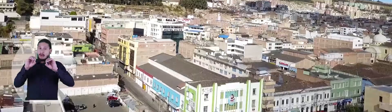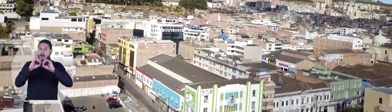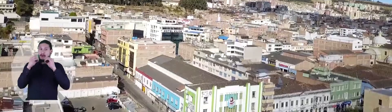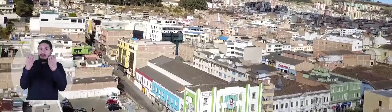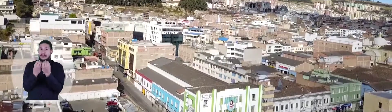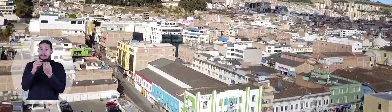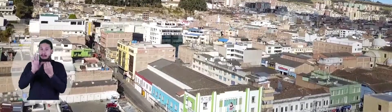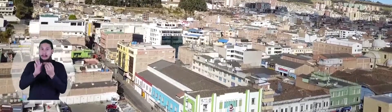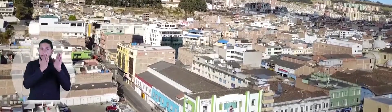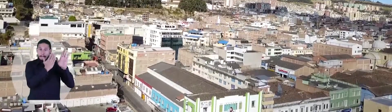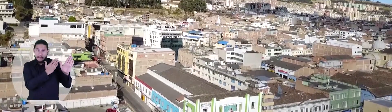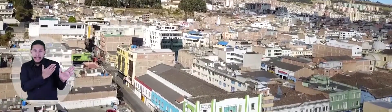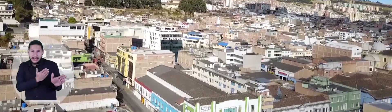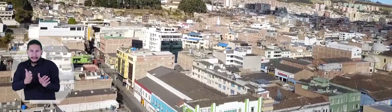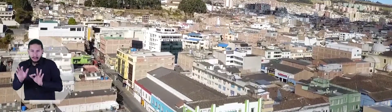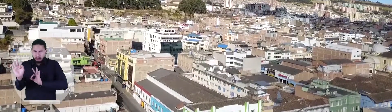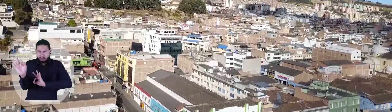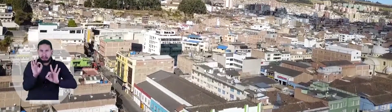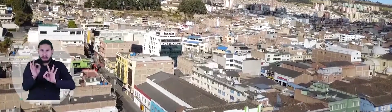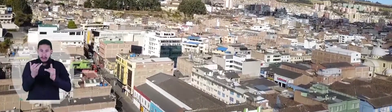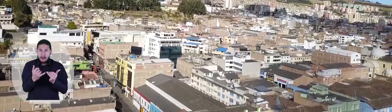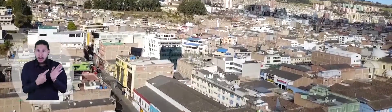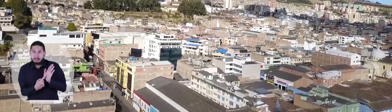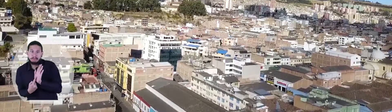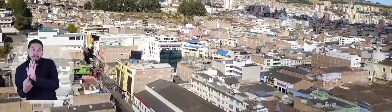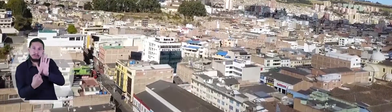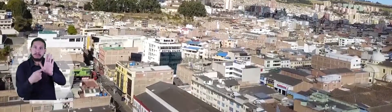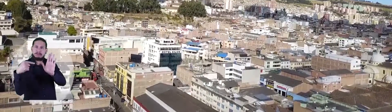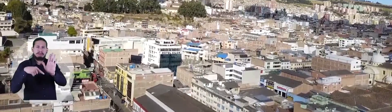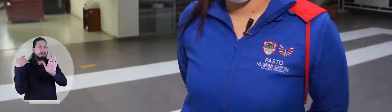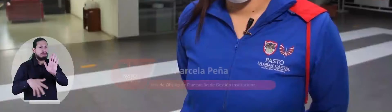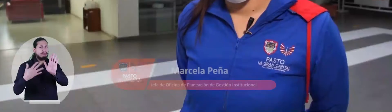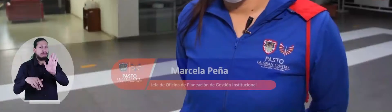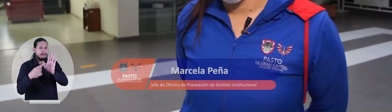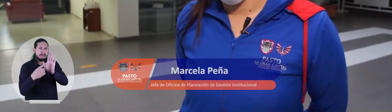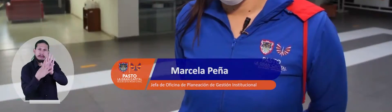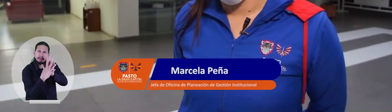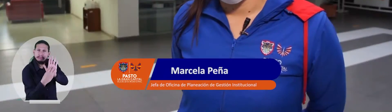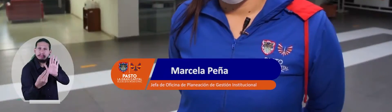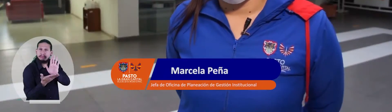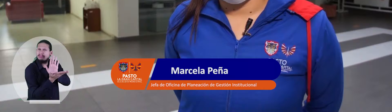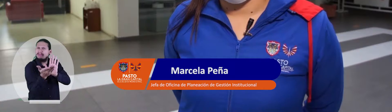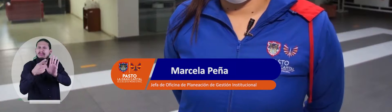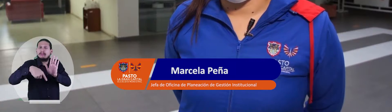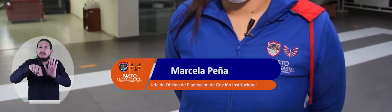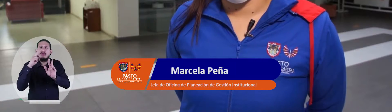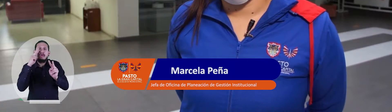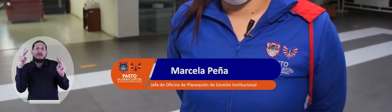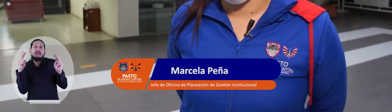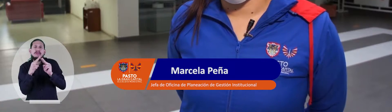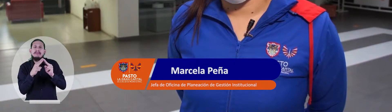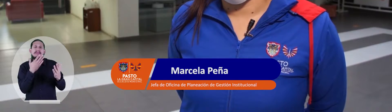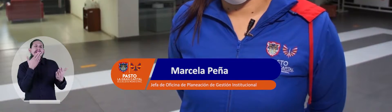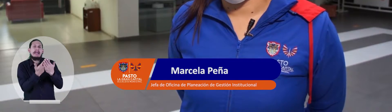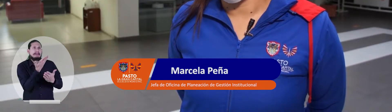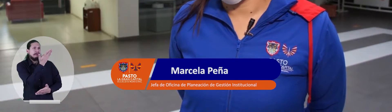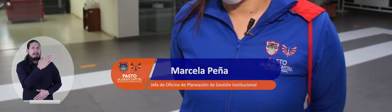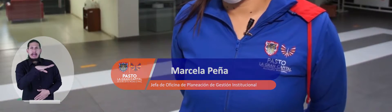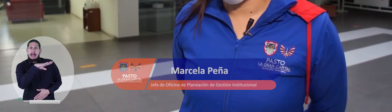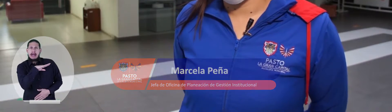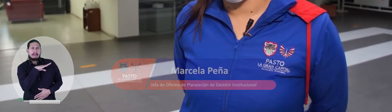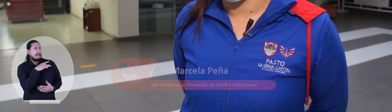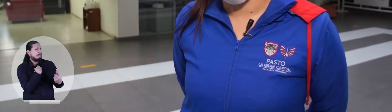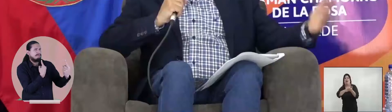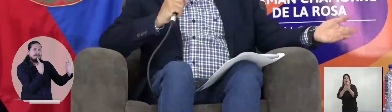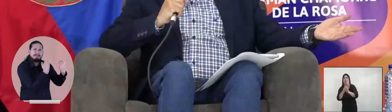Desde la Oficina de Planeación hemos venido liderando la implementación de este modelo y también lo hemos venido trabajando con